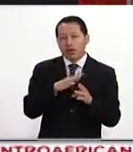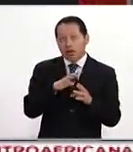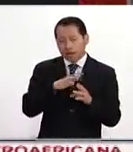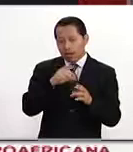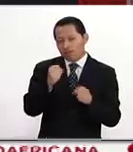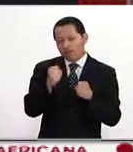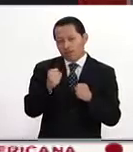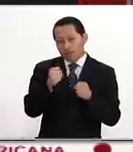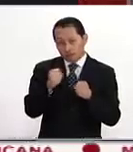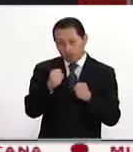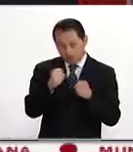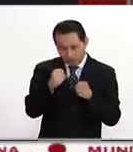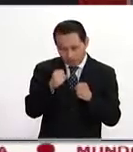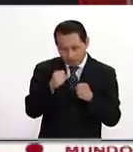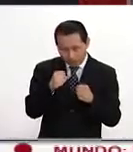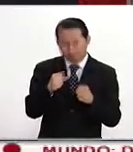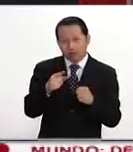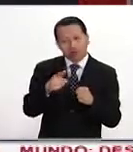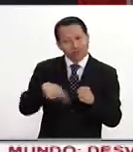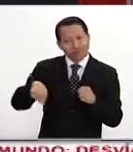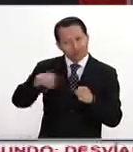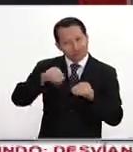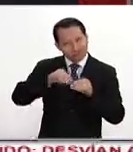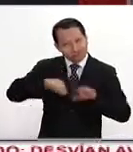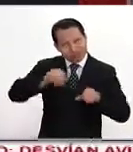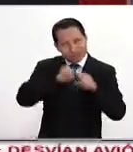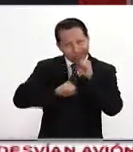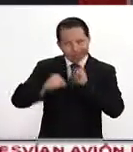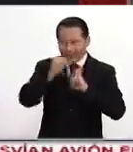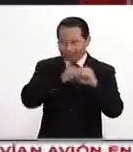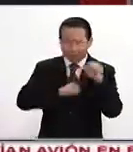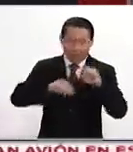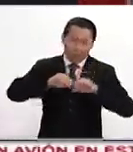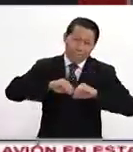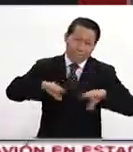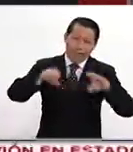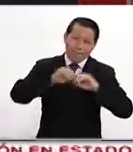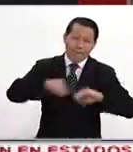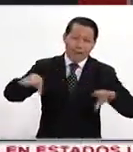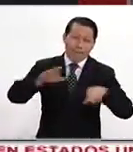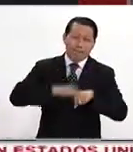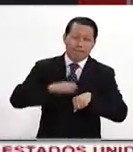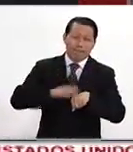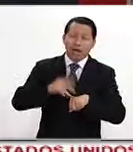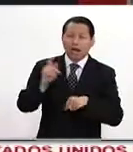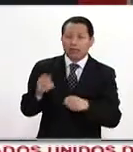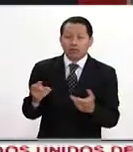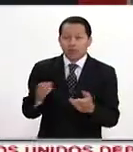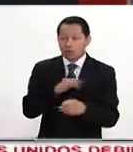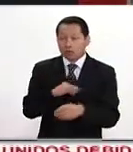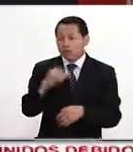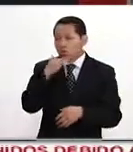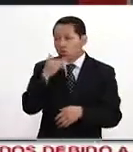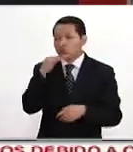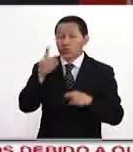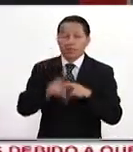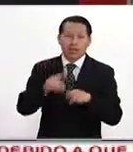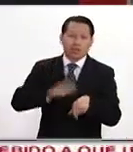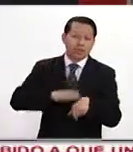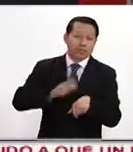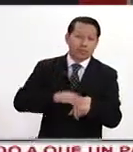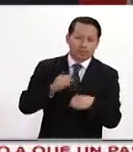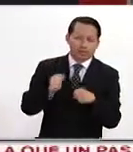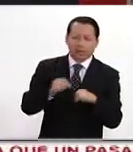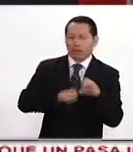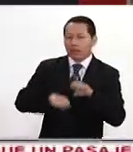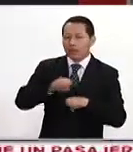a todo lo que da y no se sabe hasta cuándo y hasta quiénes podrá implicar el asunto de la corrupción de esta empresa